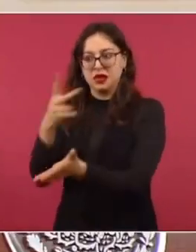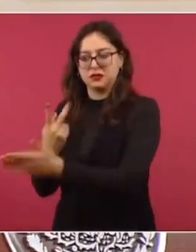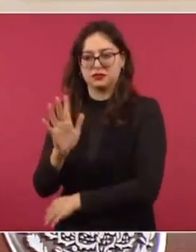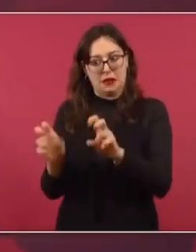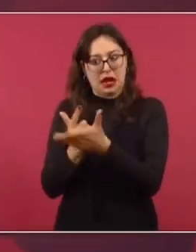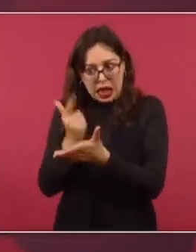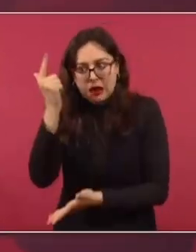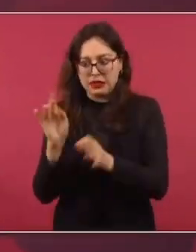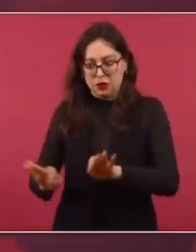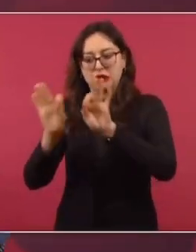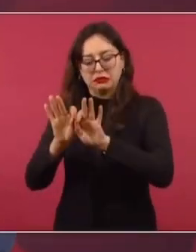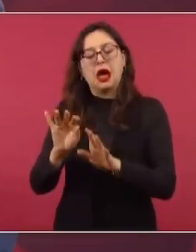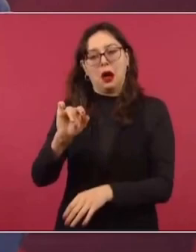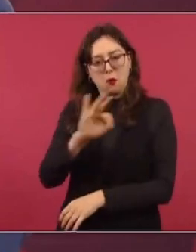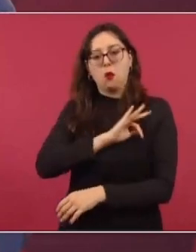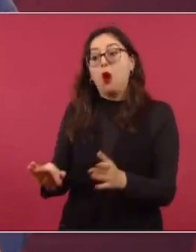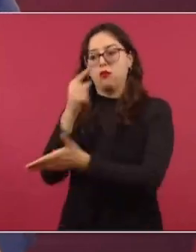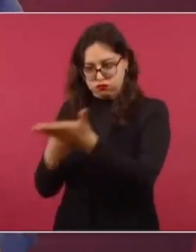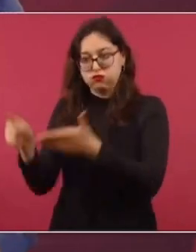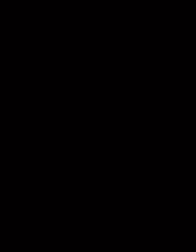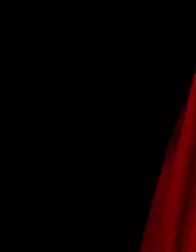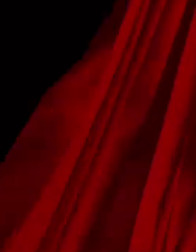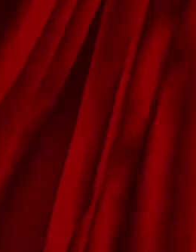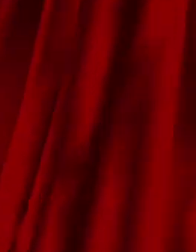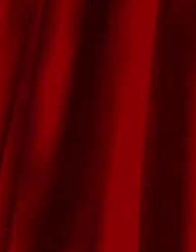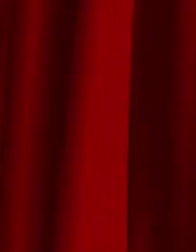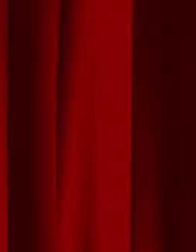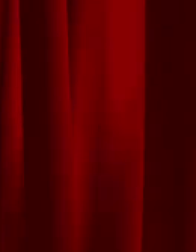campaña de que estoy actuando de manera autoritaria.